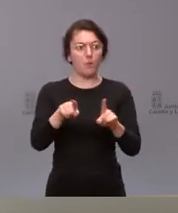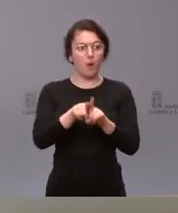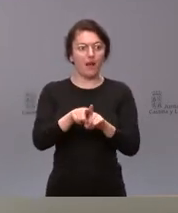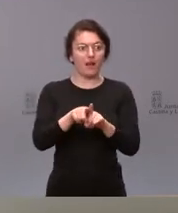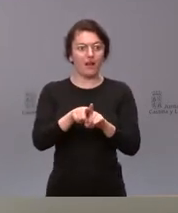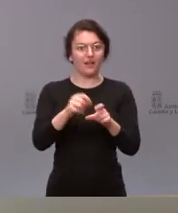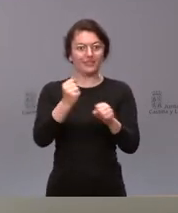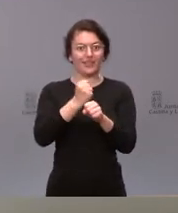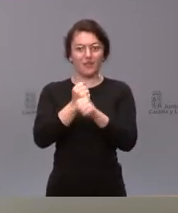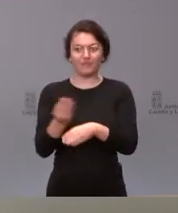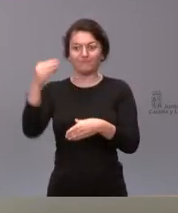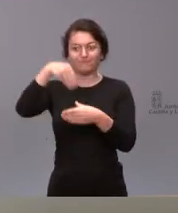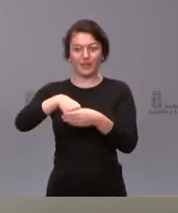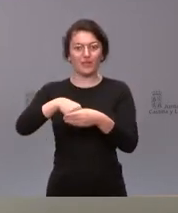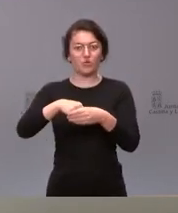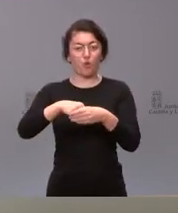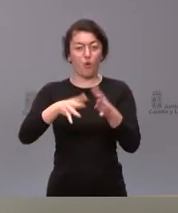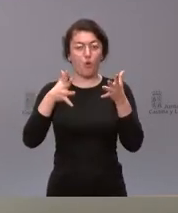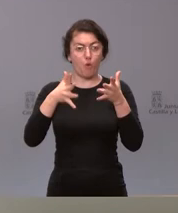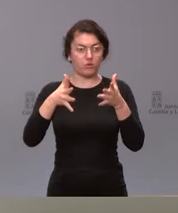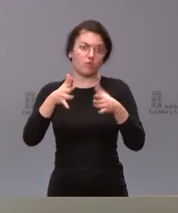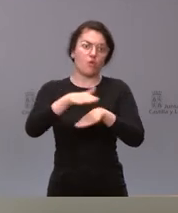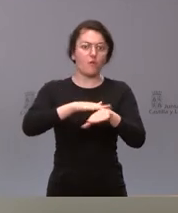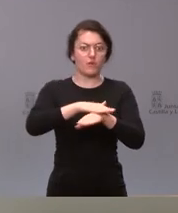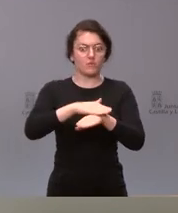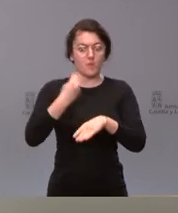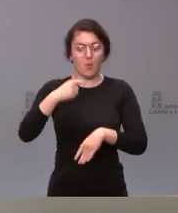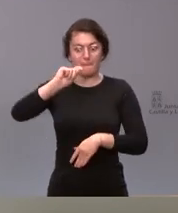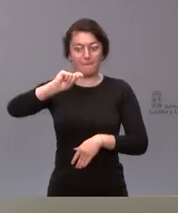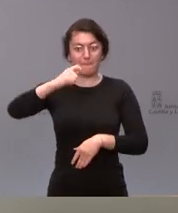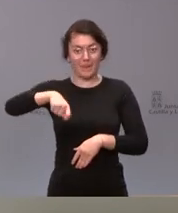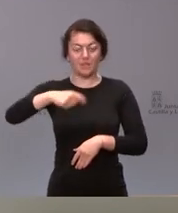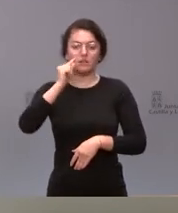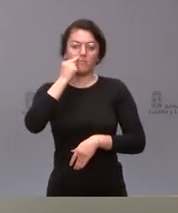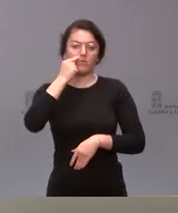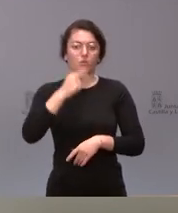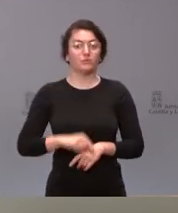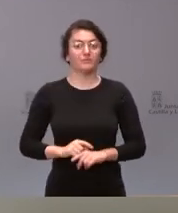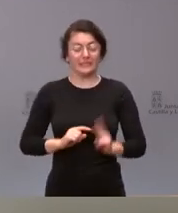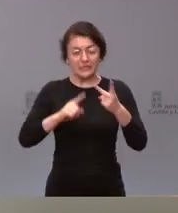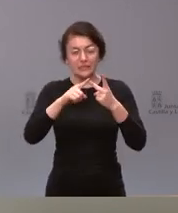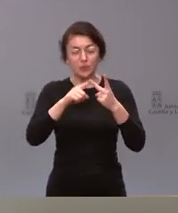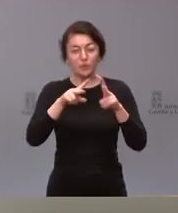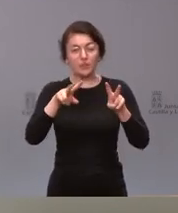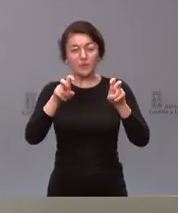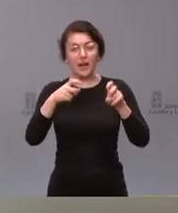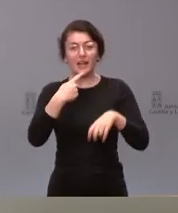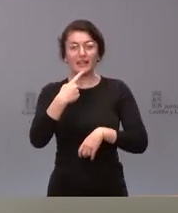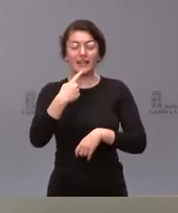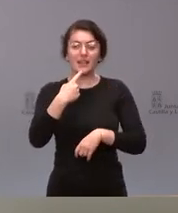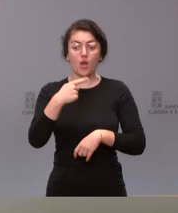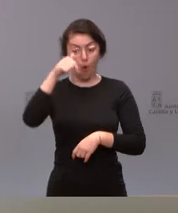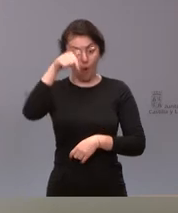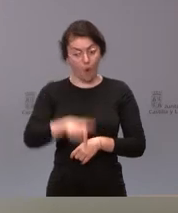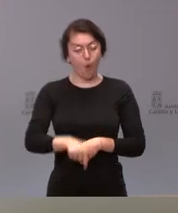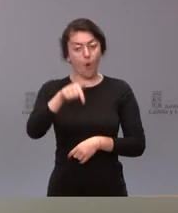el presidente Alfonso Fernández Mañueco y sobre la segunda de las cuestiones que usted me planteaba pues es una ocasión la que tenemos hoy